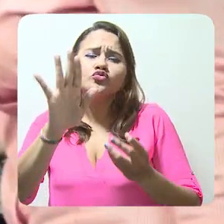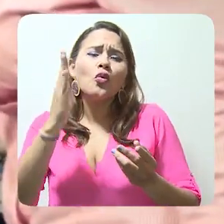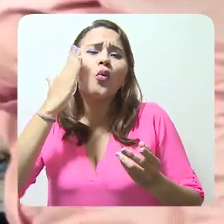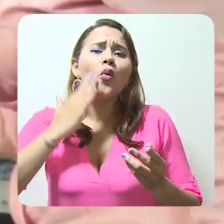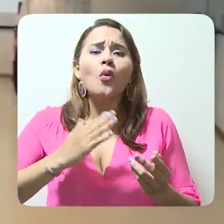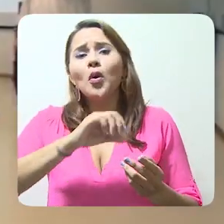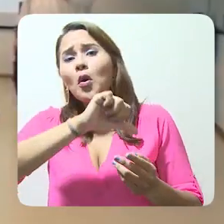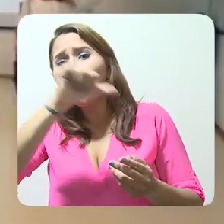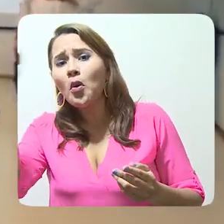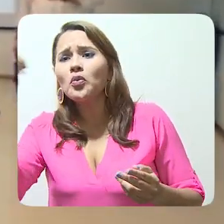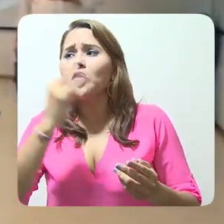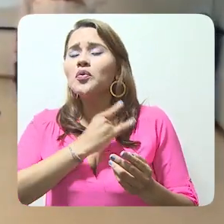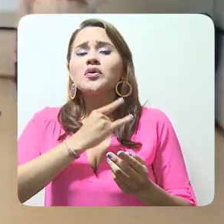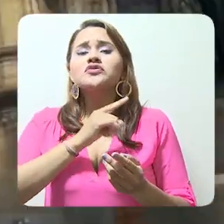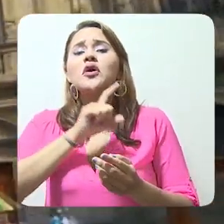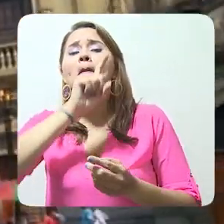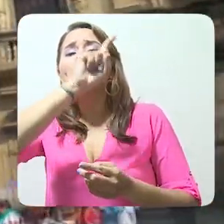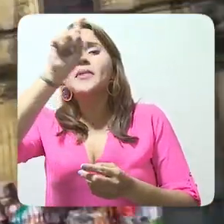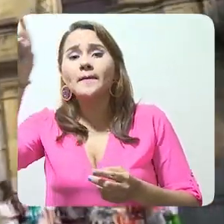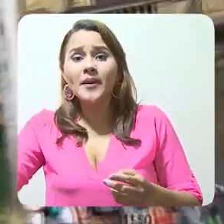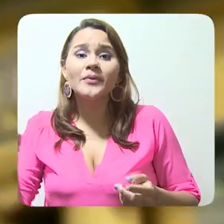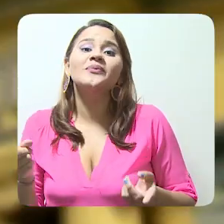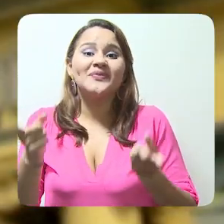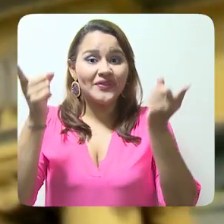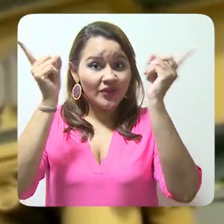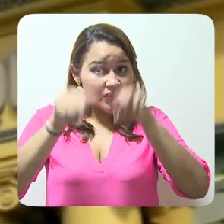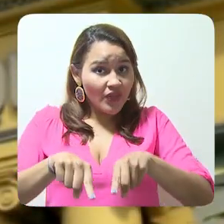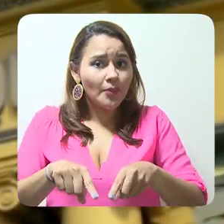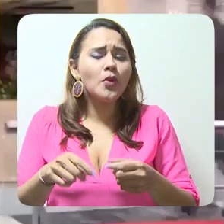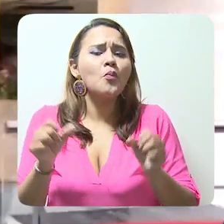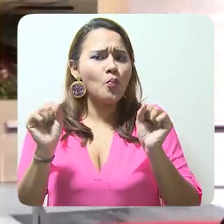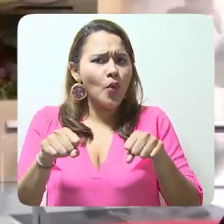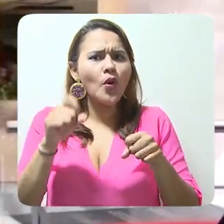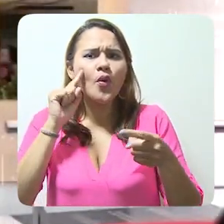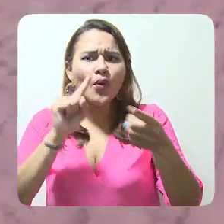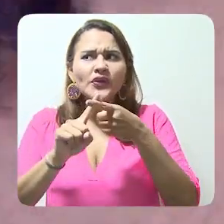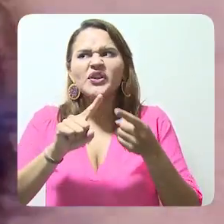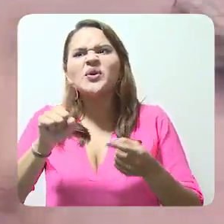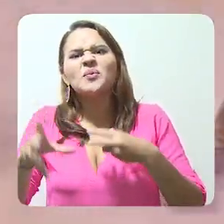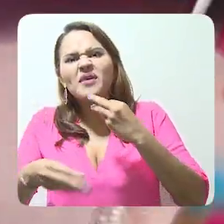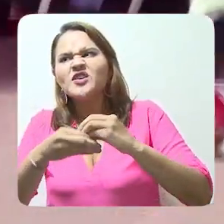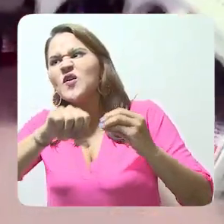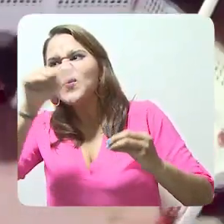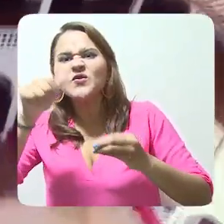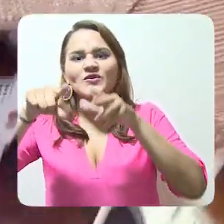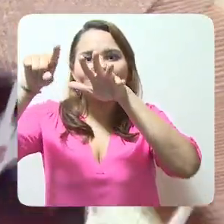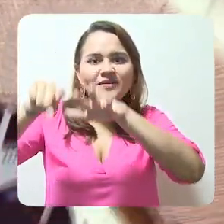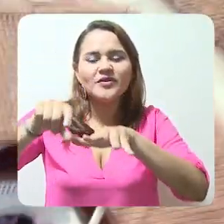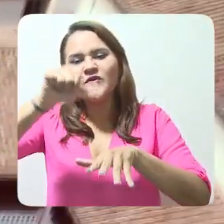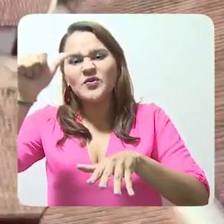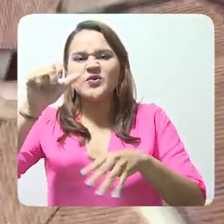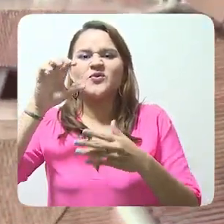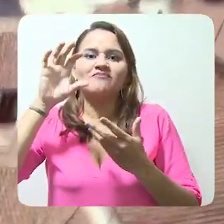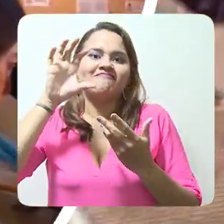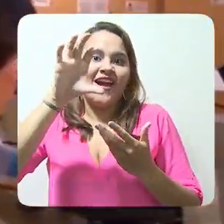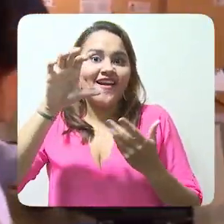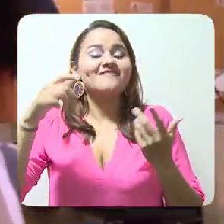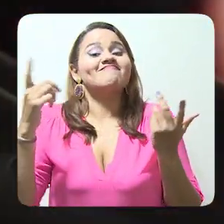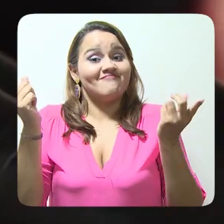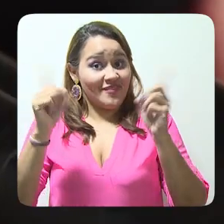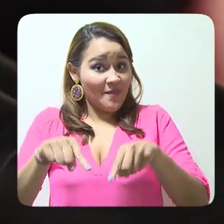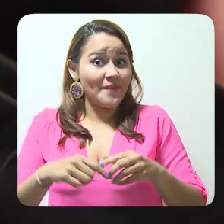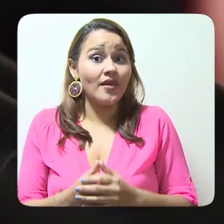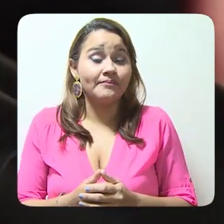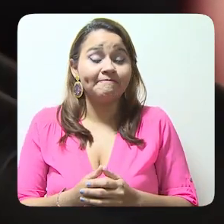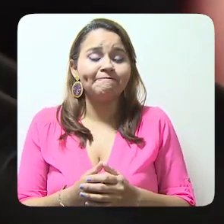universidades en el exterior, sino también aquellos que tienen la oportunidad de vivir un semestre de movilidad nacional en instituciones acreditadas por alta calidad del